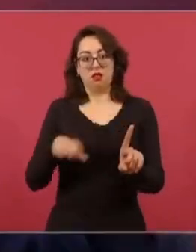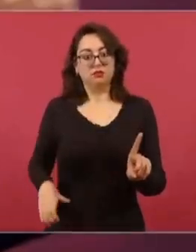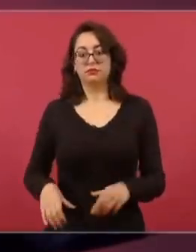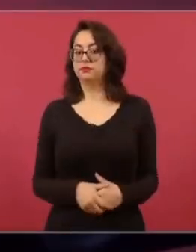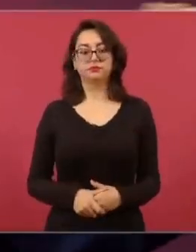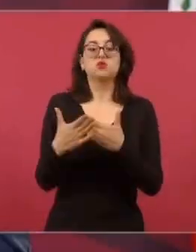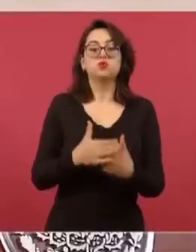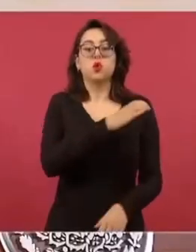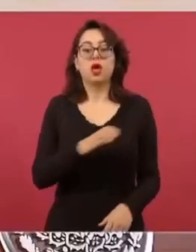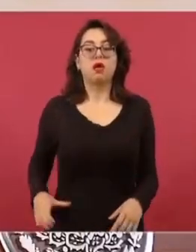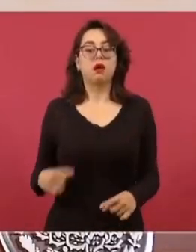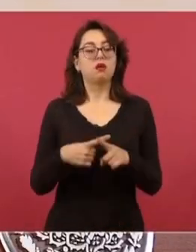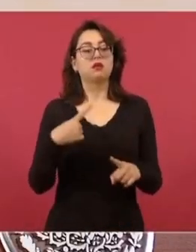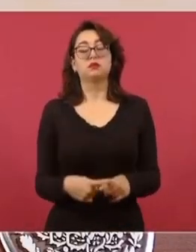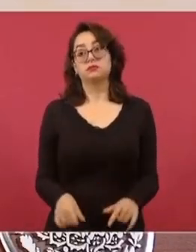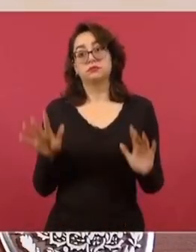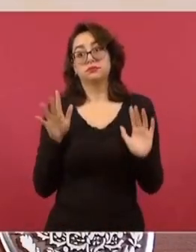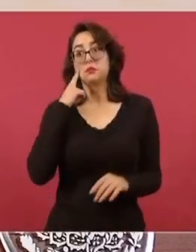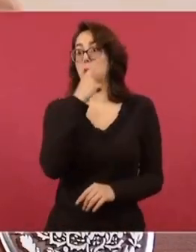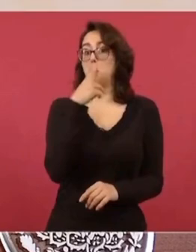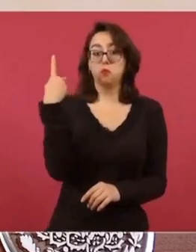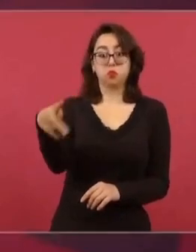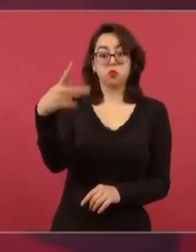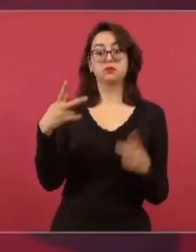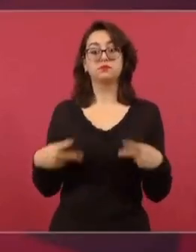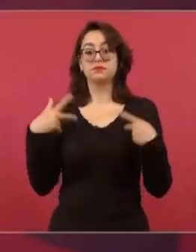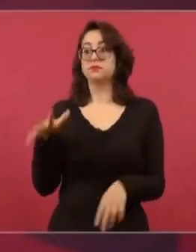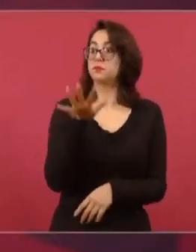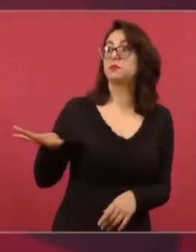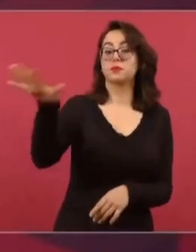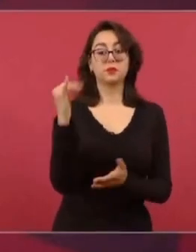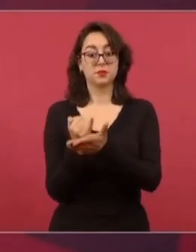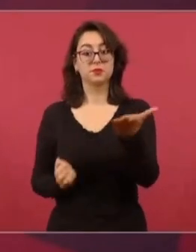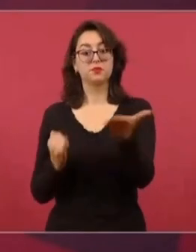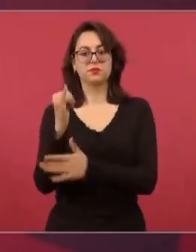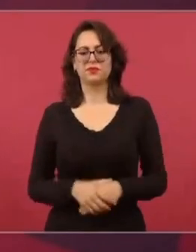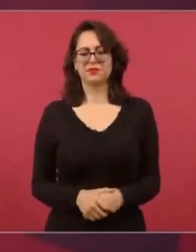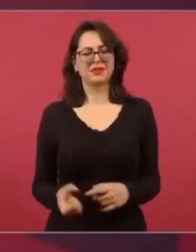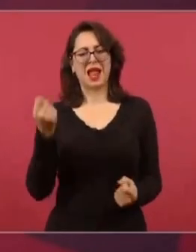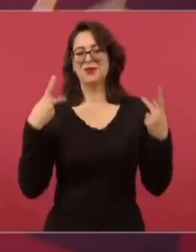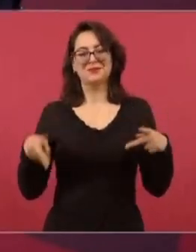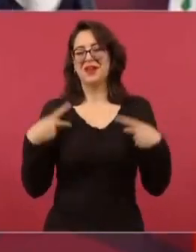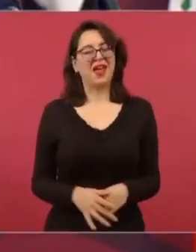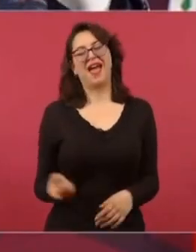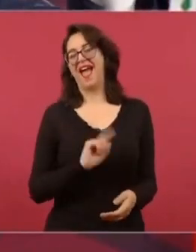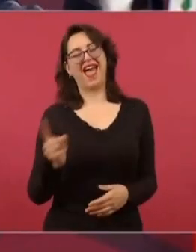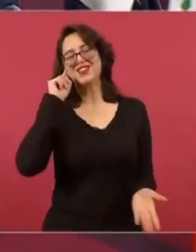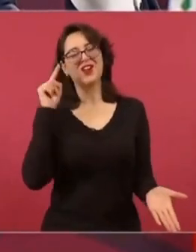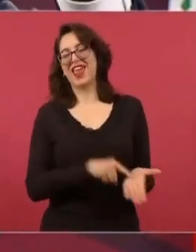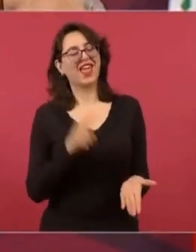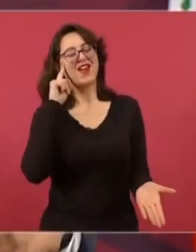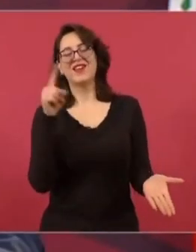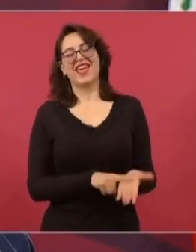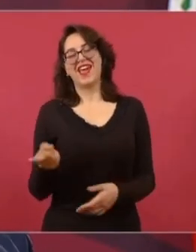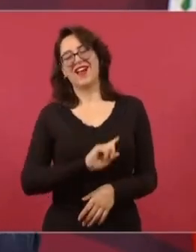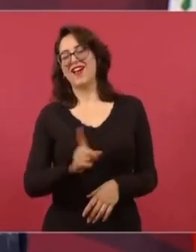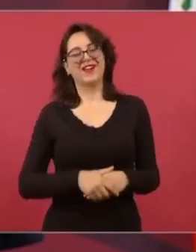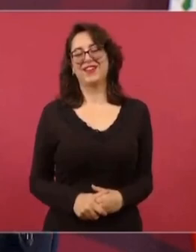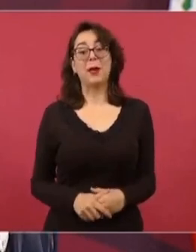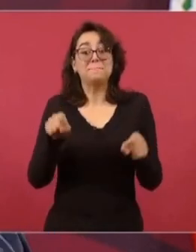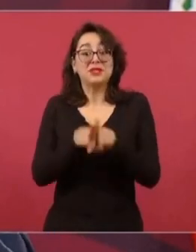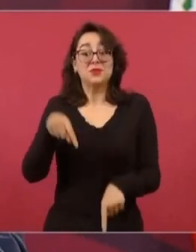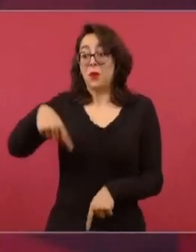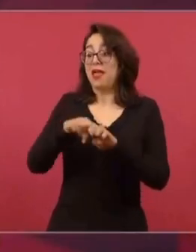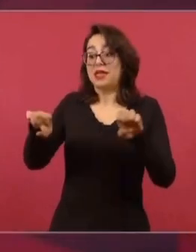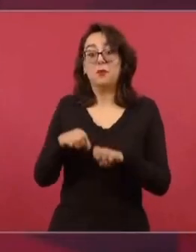dedazo, va a ser la gente. Y hay todavía quienes no lo creen, incluso hasta la gente cercana. No, no,